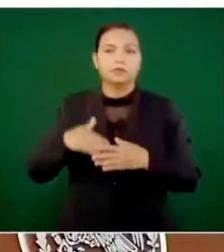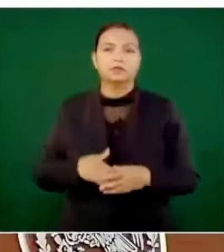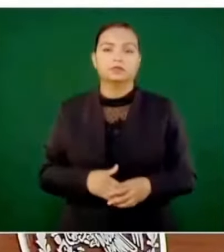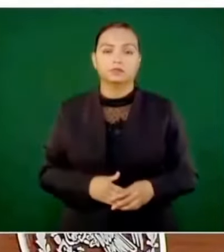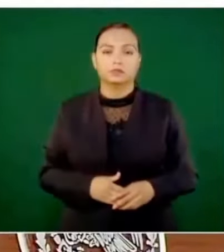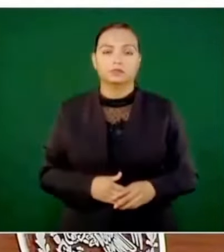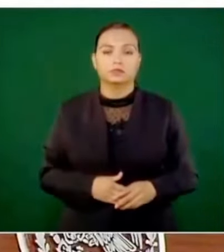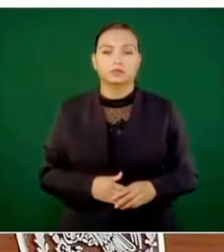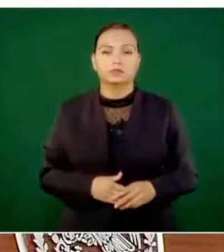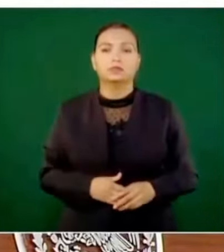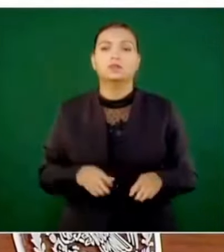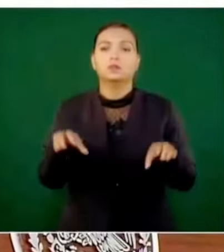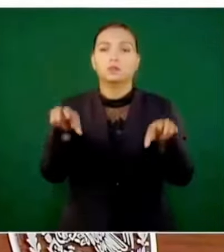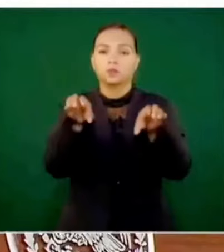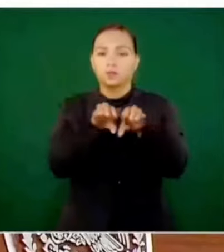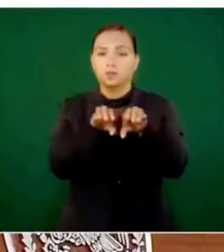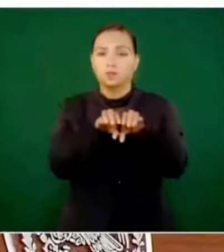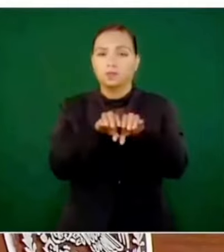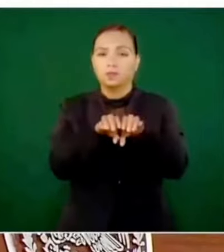cómo